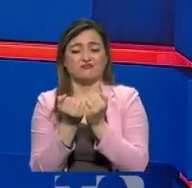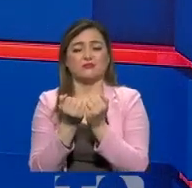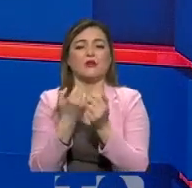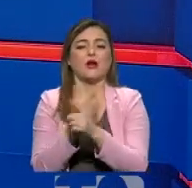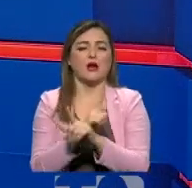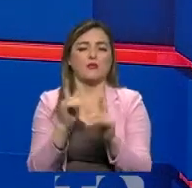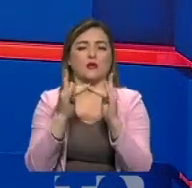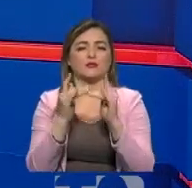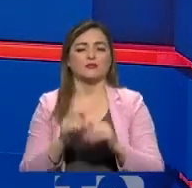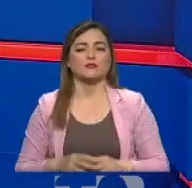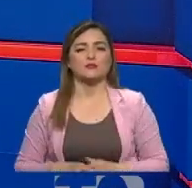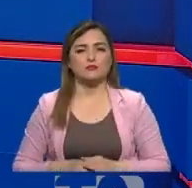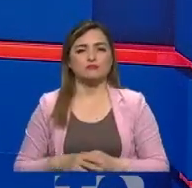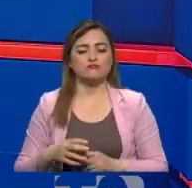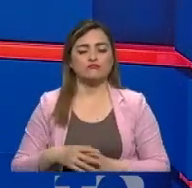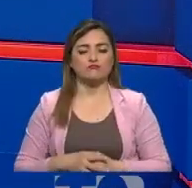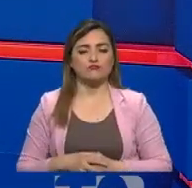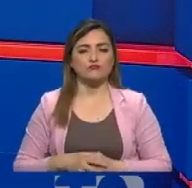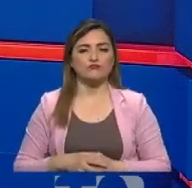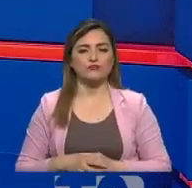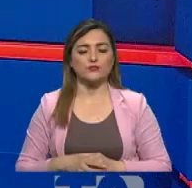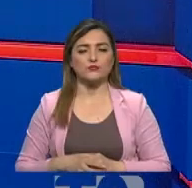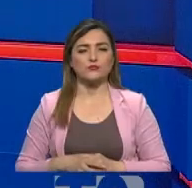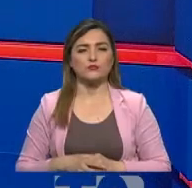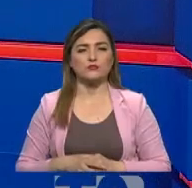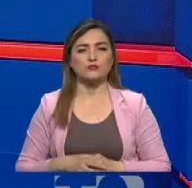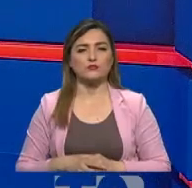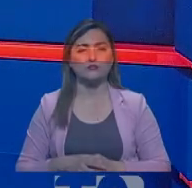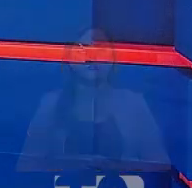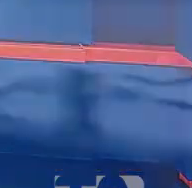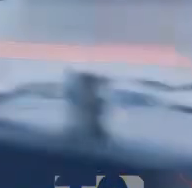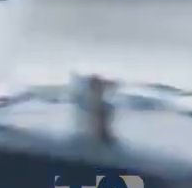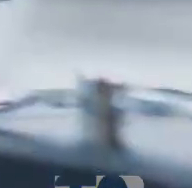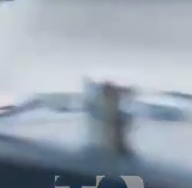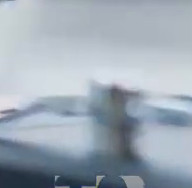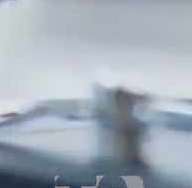definitivamente ha estado colapsado. Nos vemos en el siguiente segmento de Por Tu Salud.